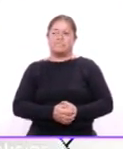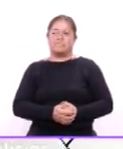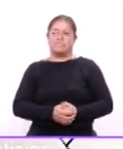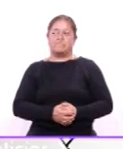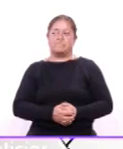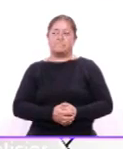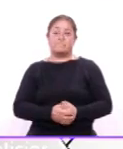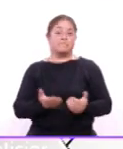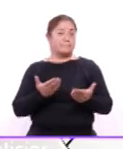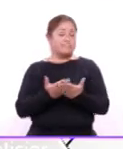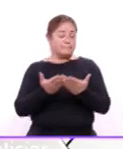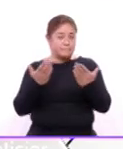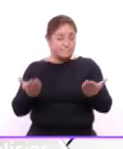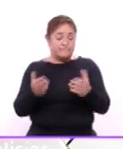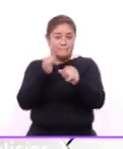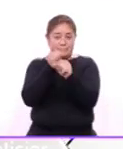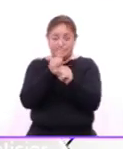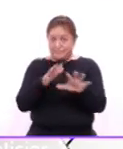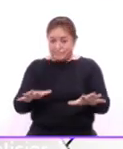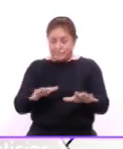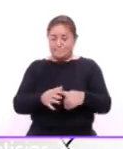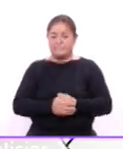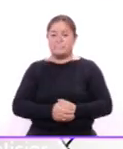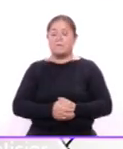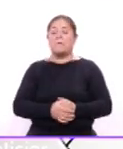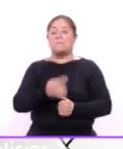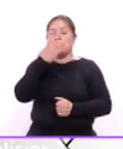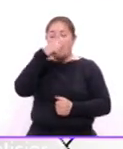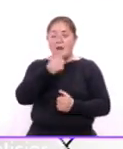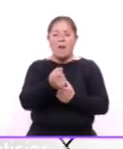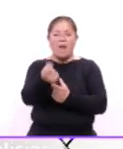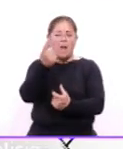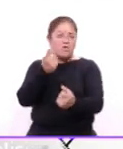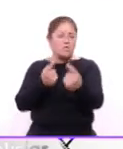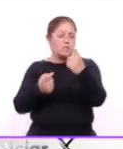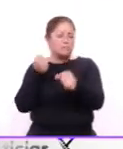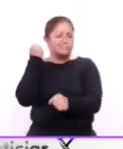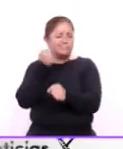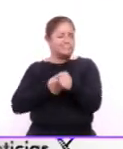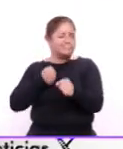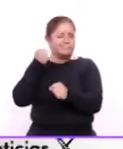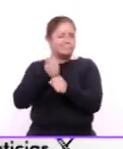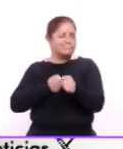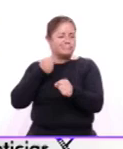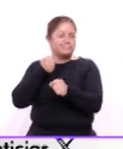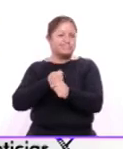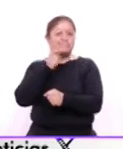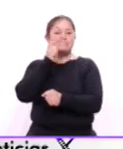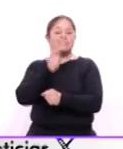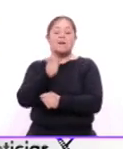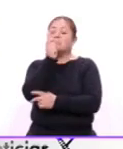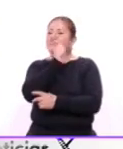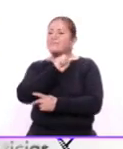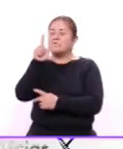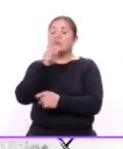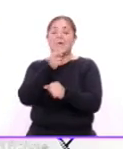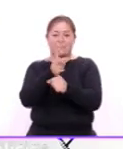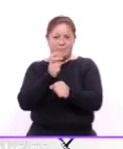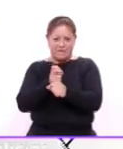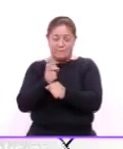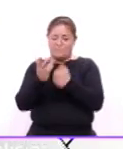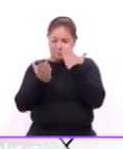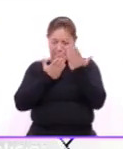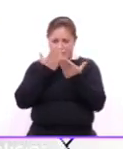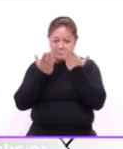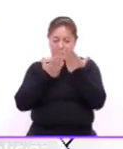Ahora le tenemos una información para aquellos que no desisten en lo que es su formación profesional hay una invitación para